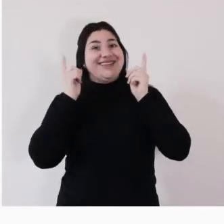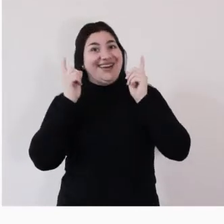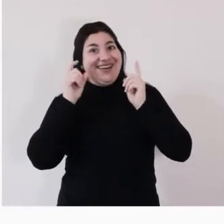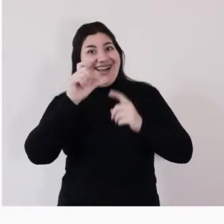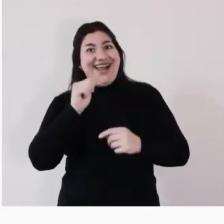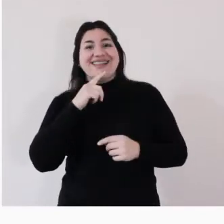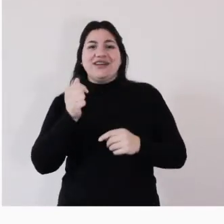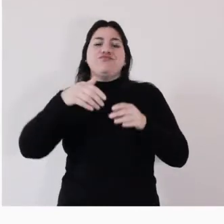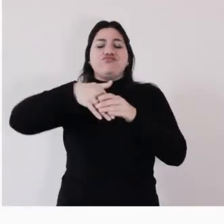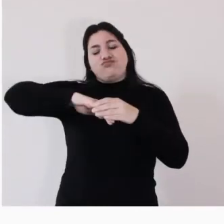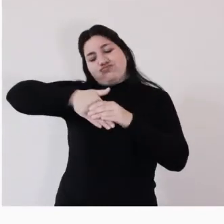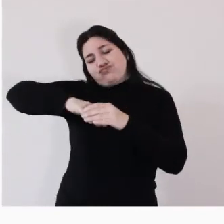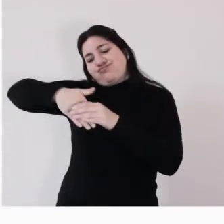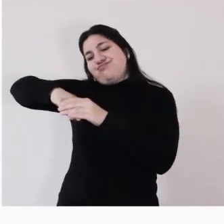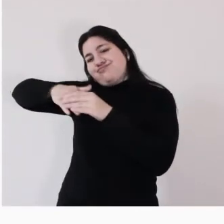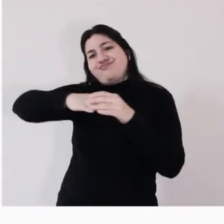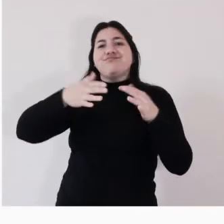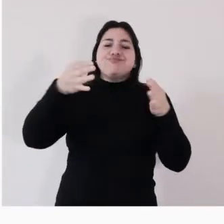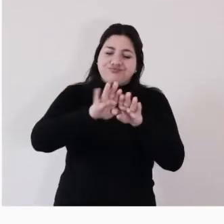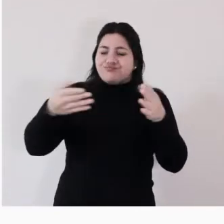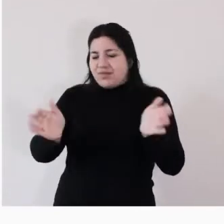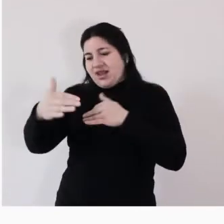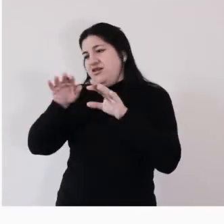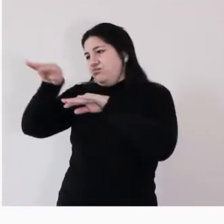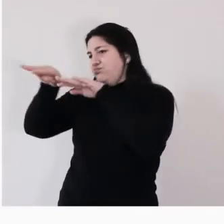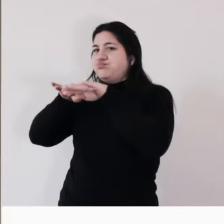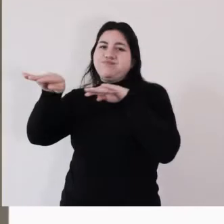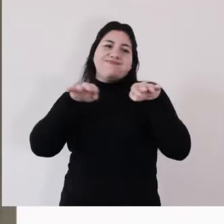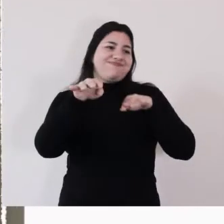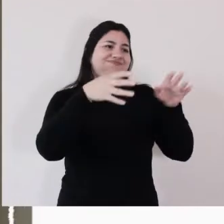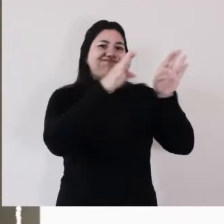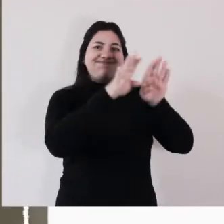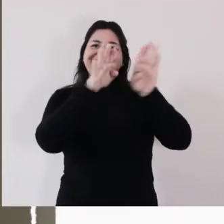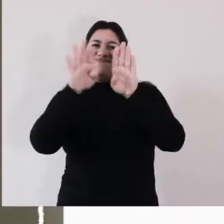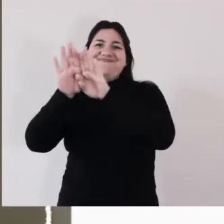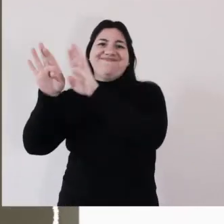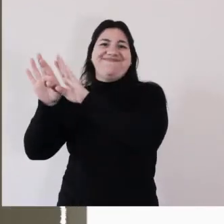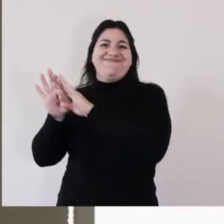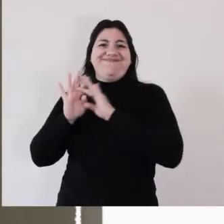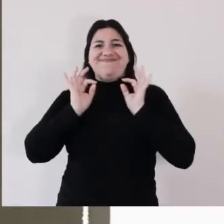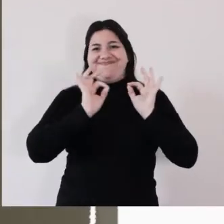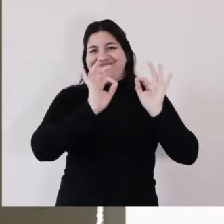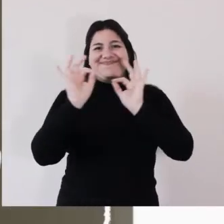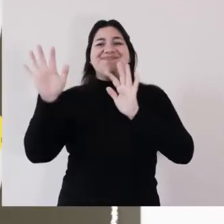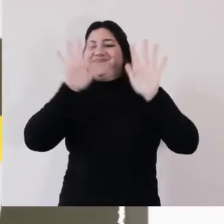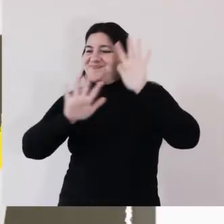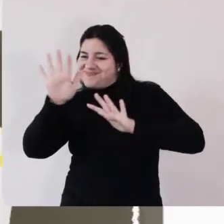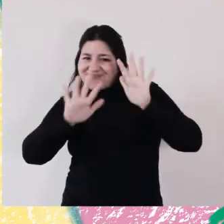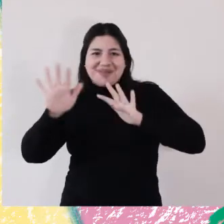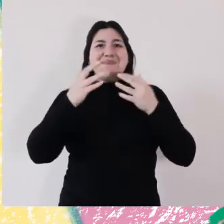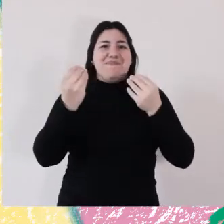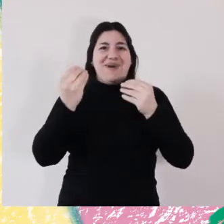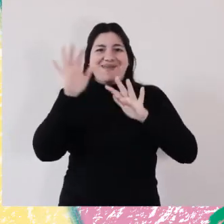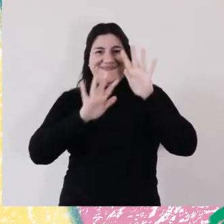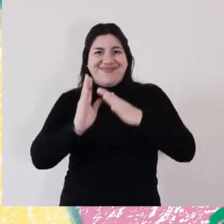La señorita Catalina lava potes, cierra armarios y busca cajas para una nave espacial.